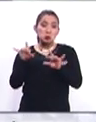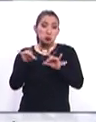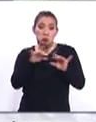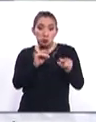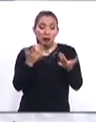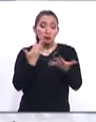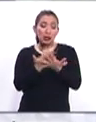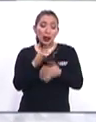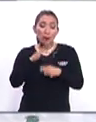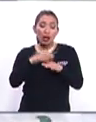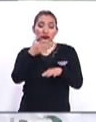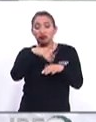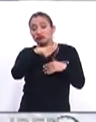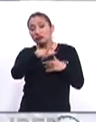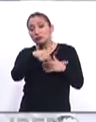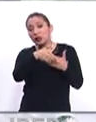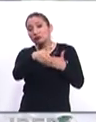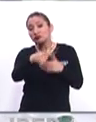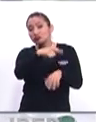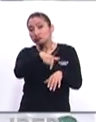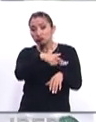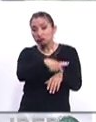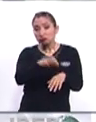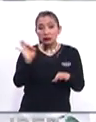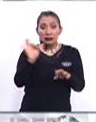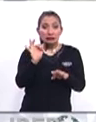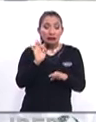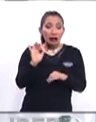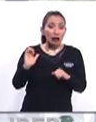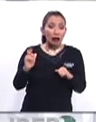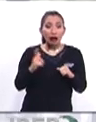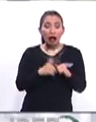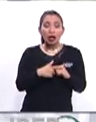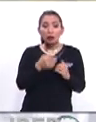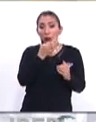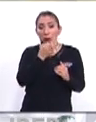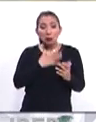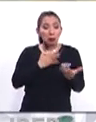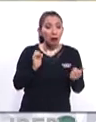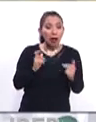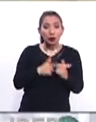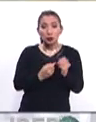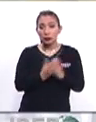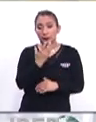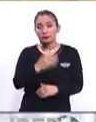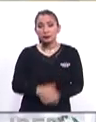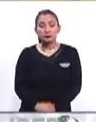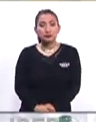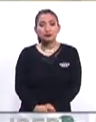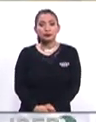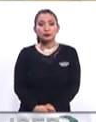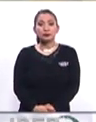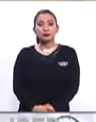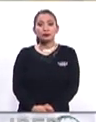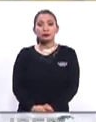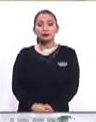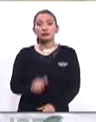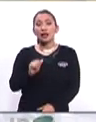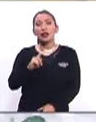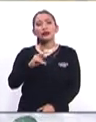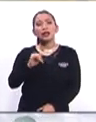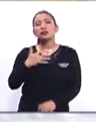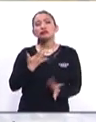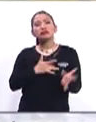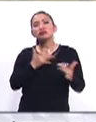pues esperar más tarde, ojalá en unas horas, alguna noticia nueva al respecto. Andrés,